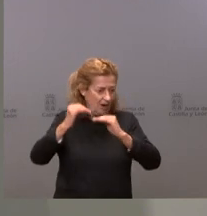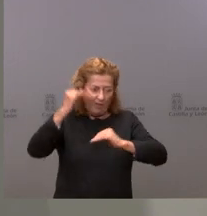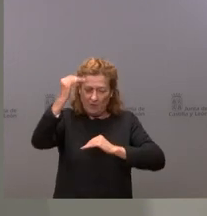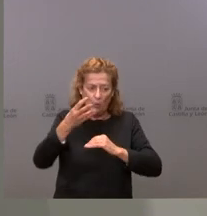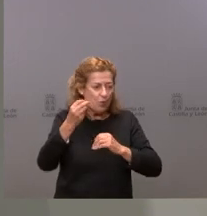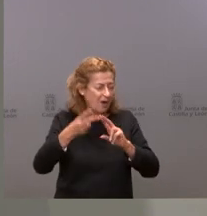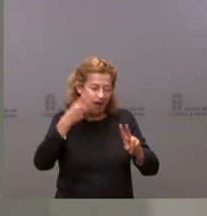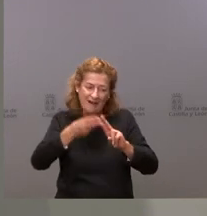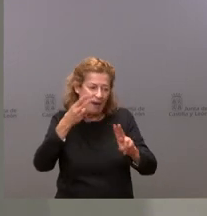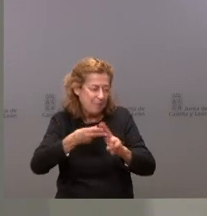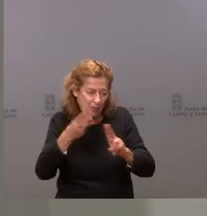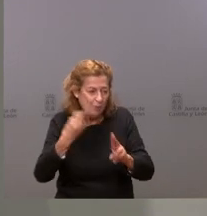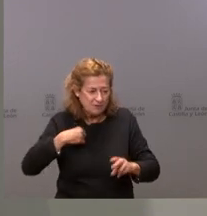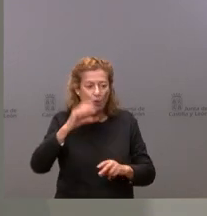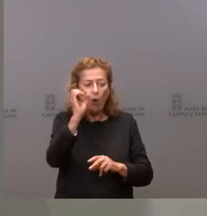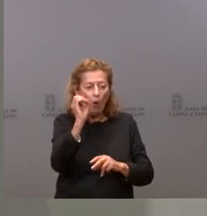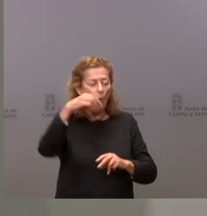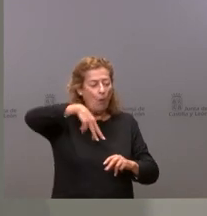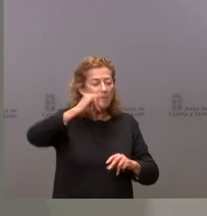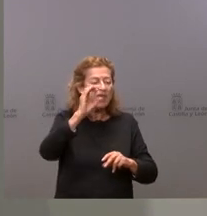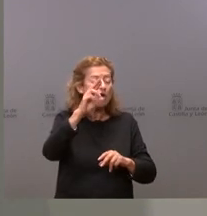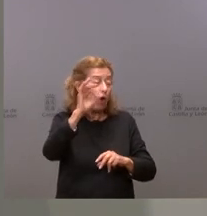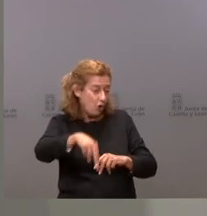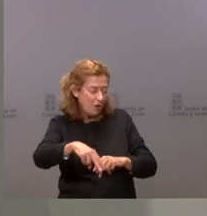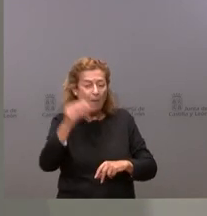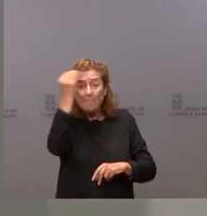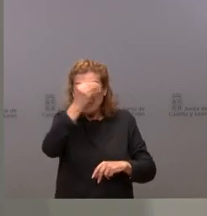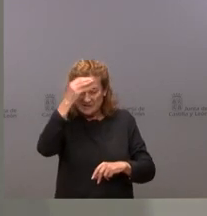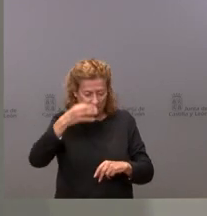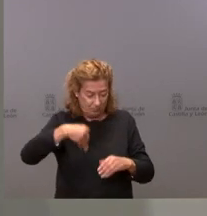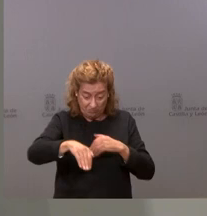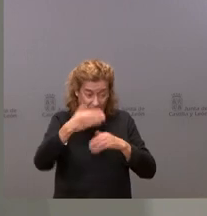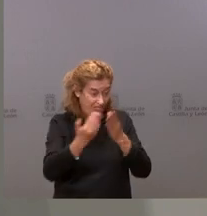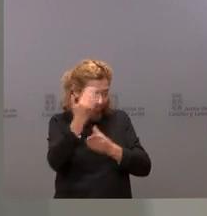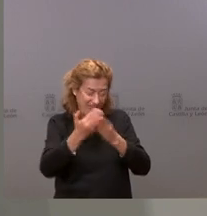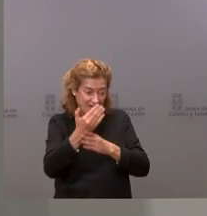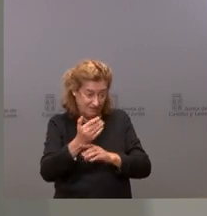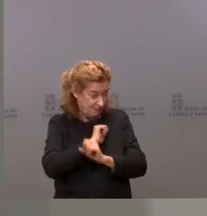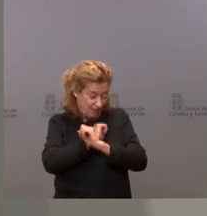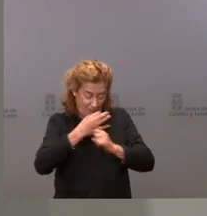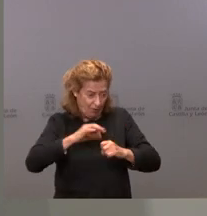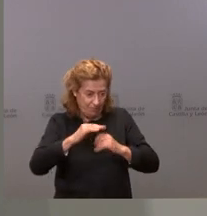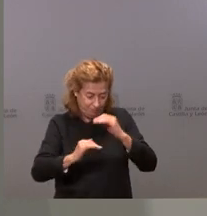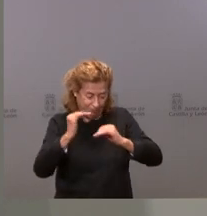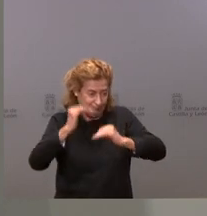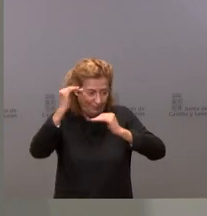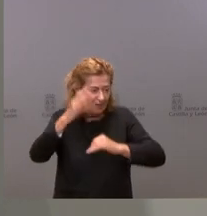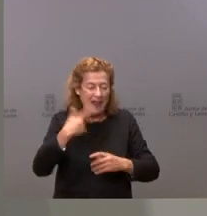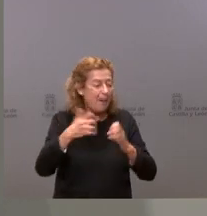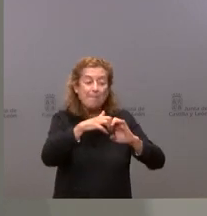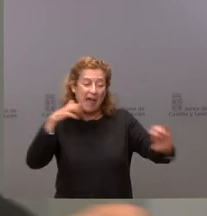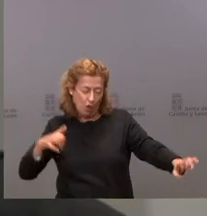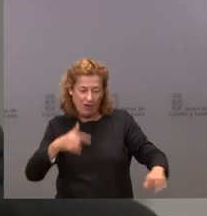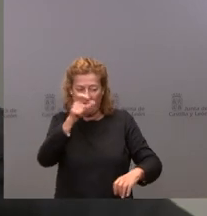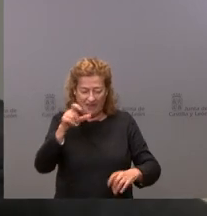acelerado de la variante Omicron que hace pensar que en los próximos días la expectativa es que esta variante se pueda convertir en mayoritaria